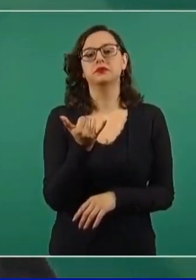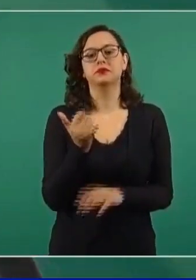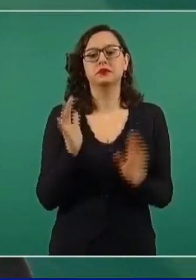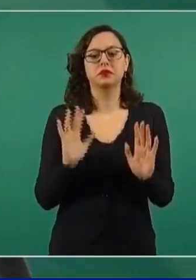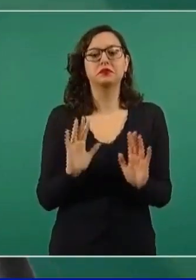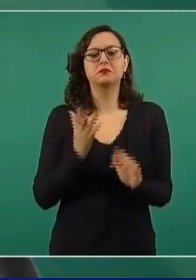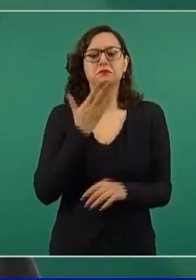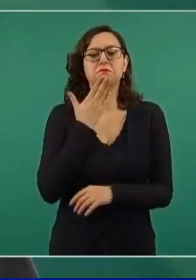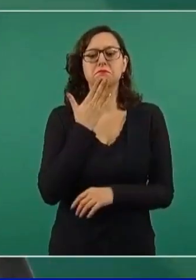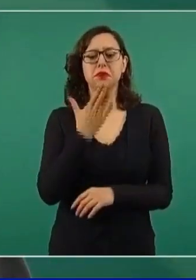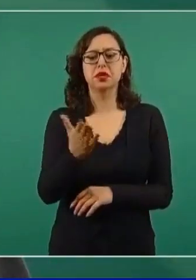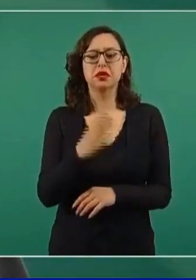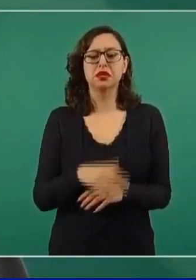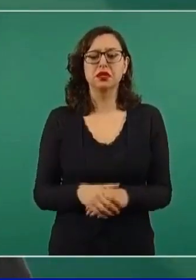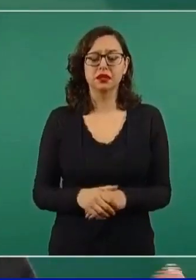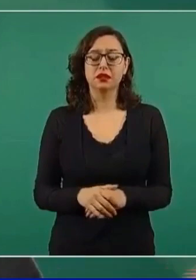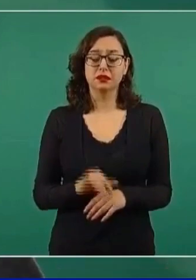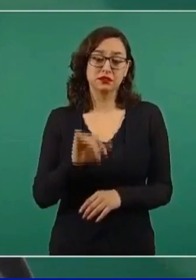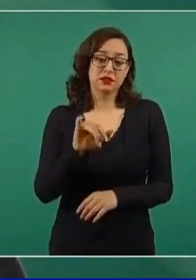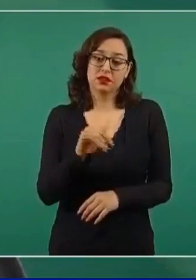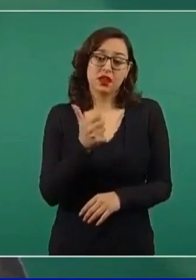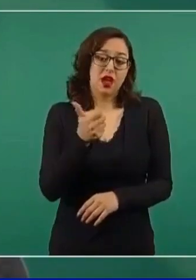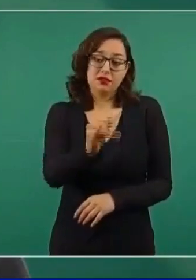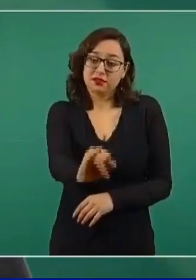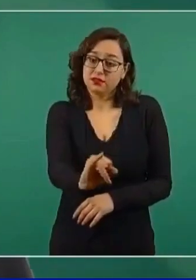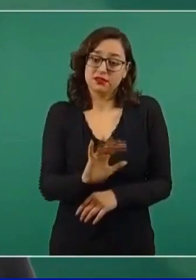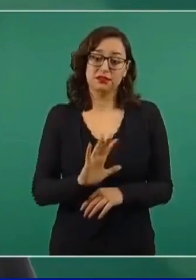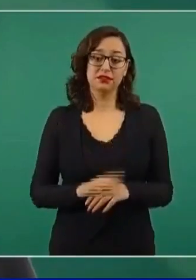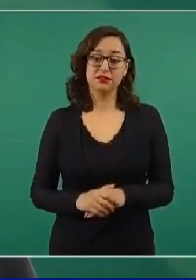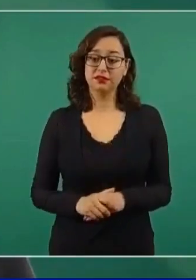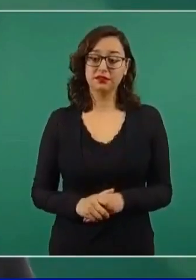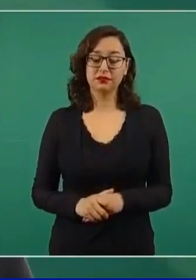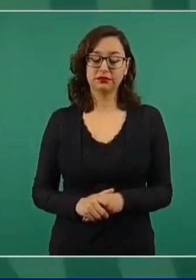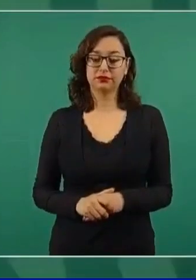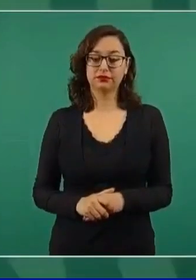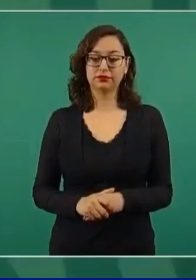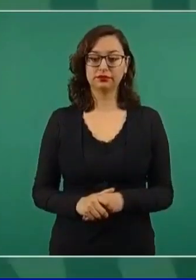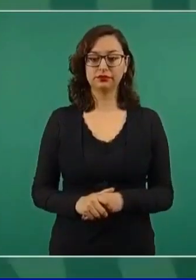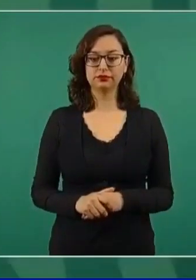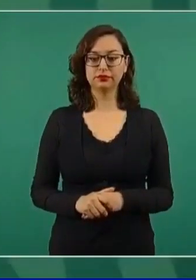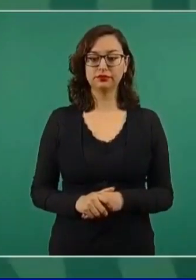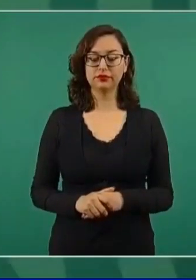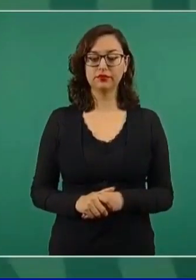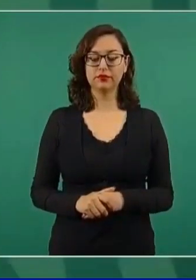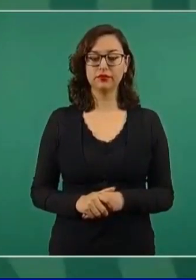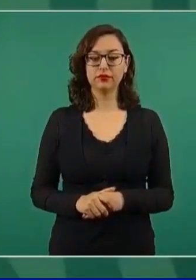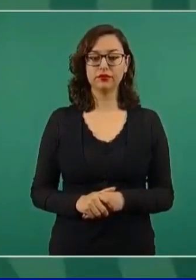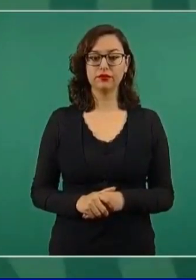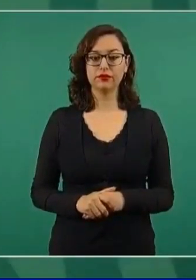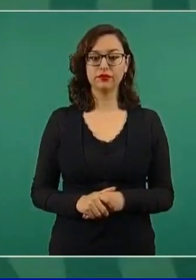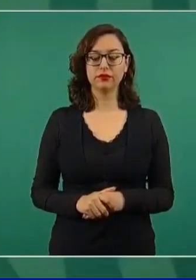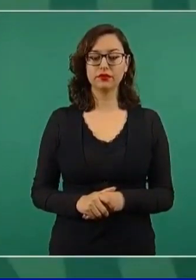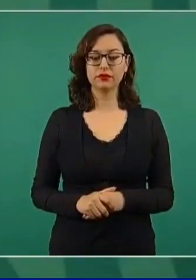sí, así es, este, si